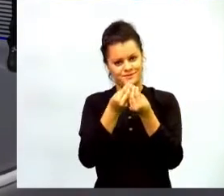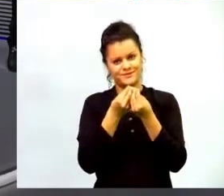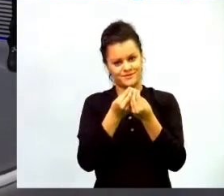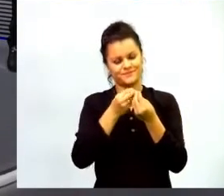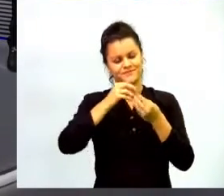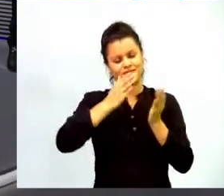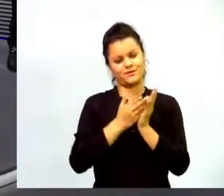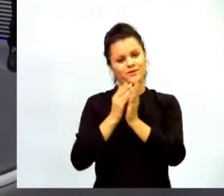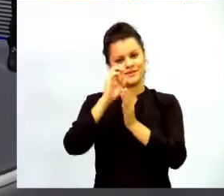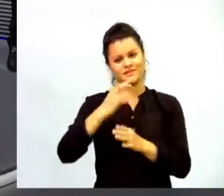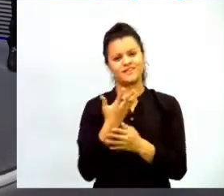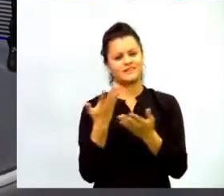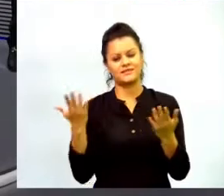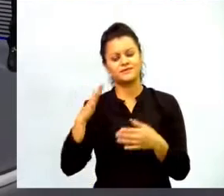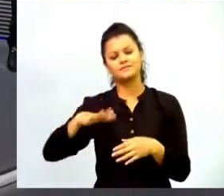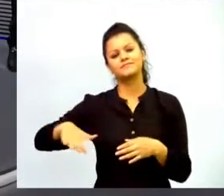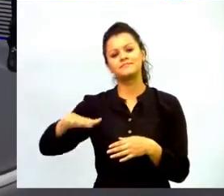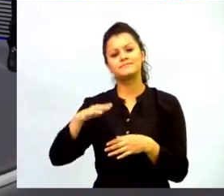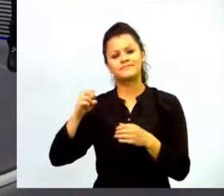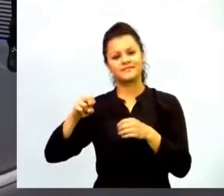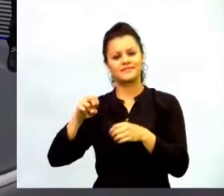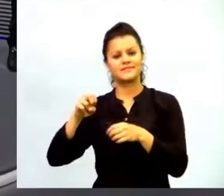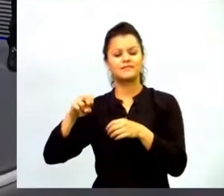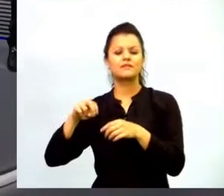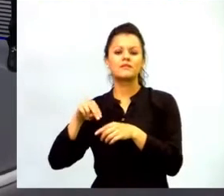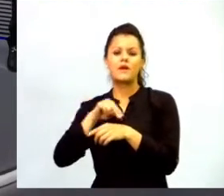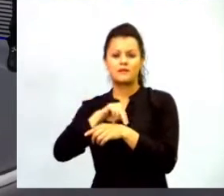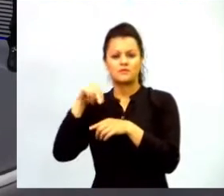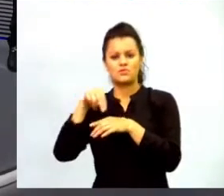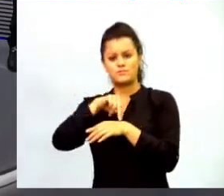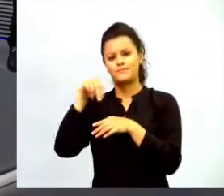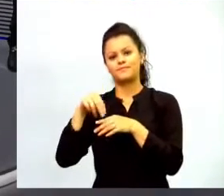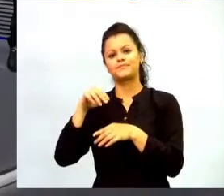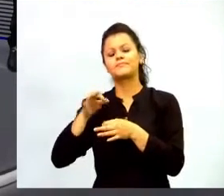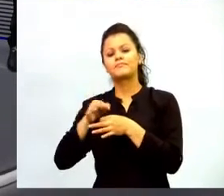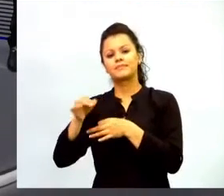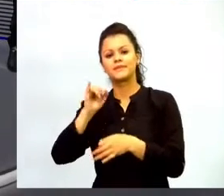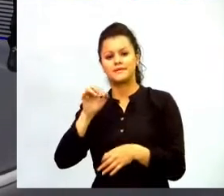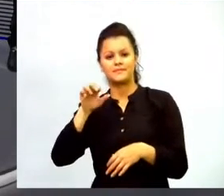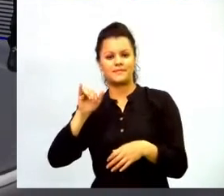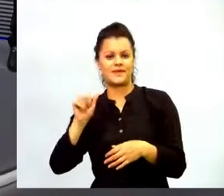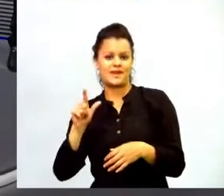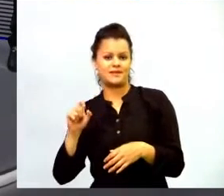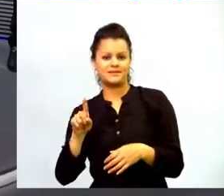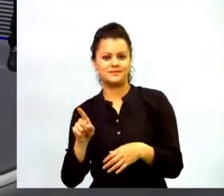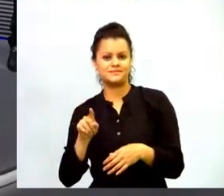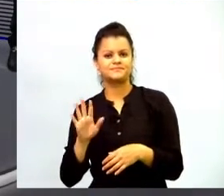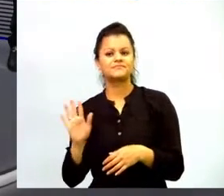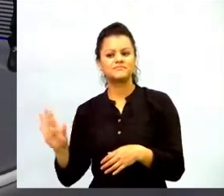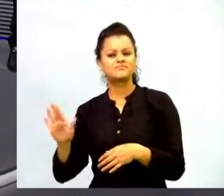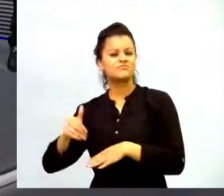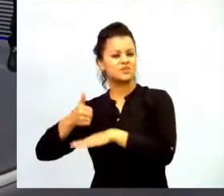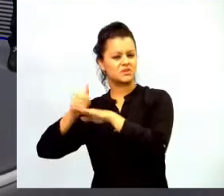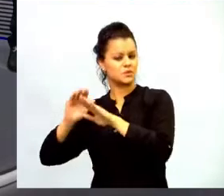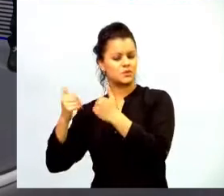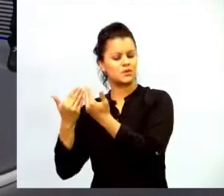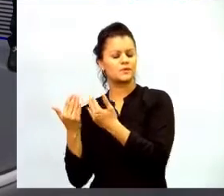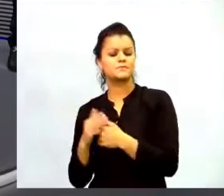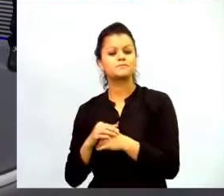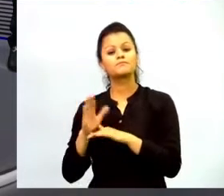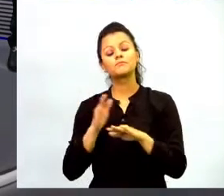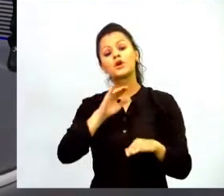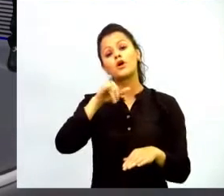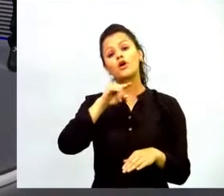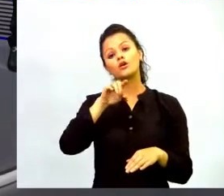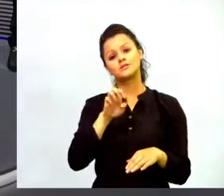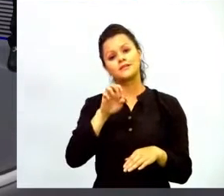él es docente tutor del centro educativo Tusandala José Fernando Morillo Ardila dice